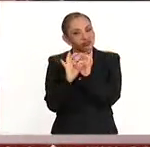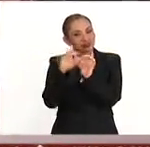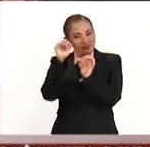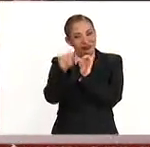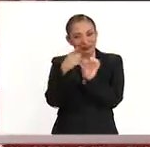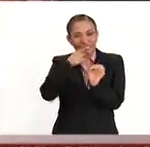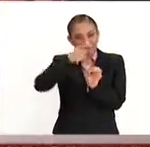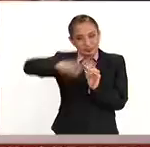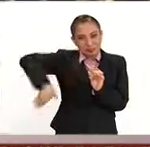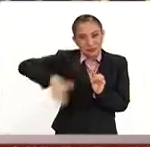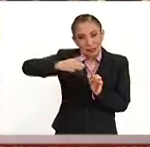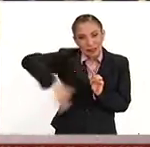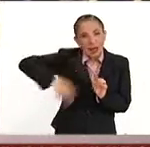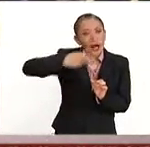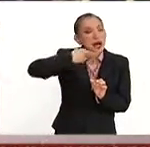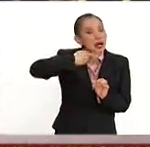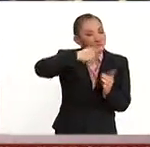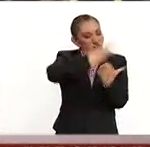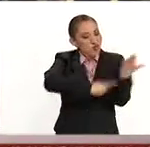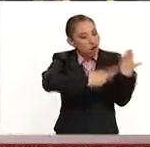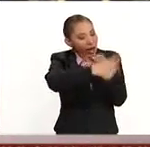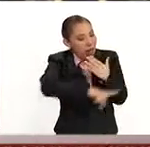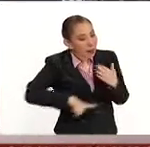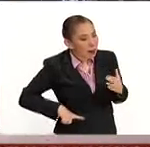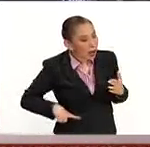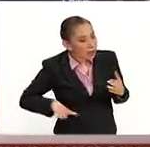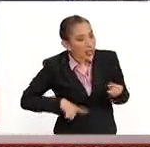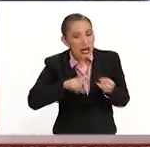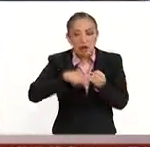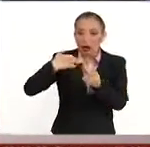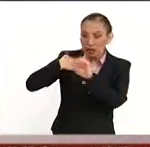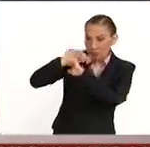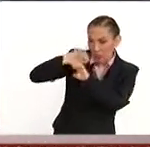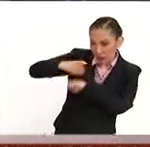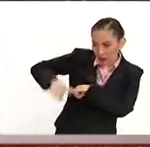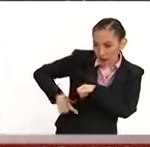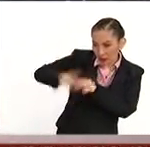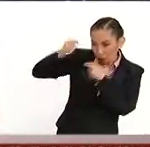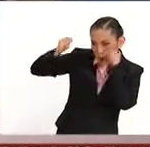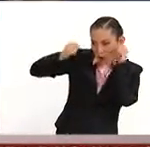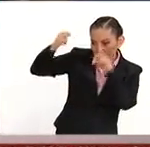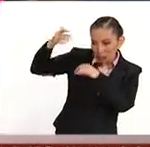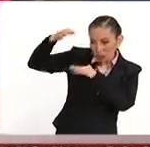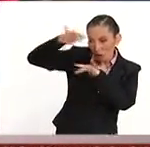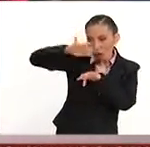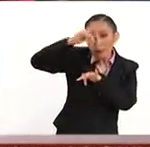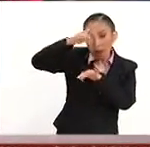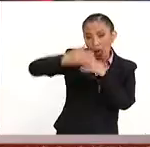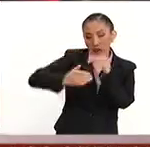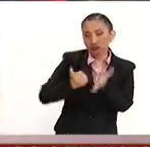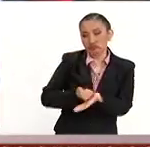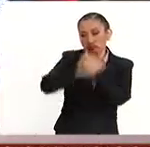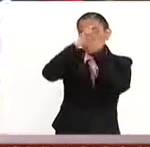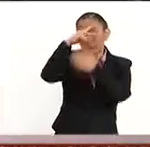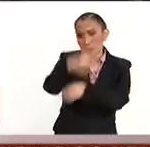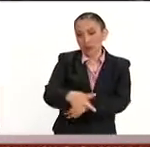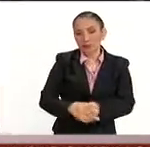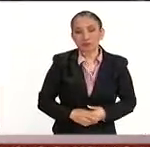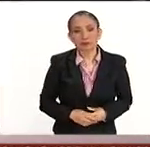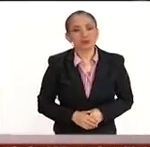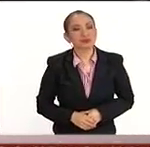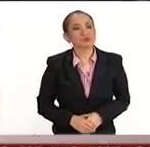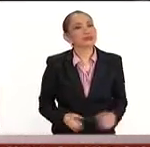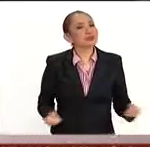que bien comentas, a las políticas nacionales y estatales del flujo de turismo para el desarrollo de México. Claro,